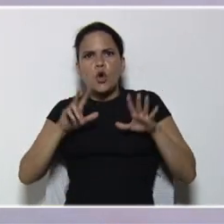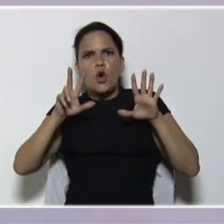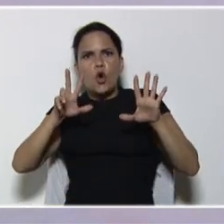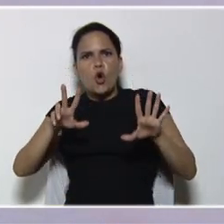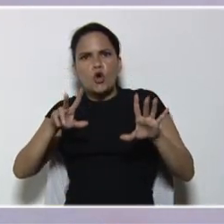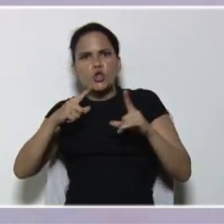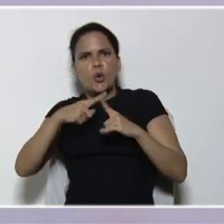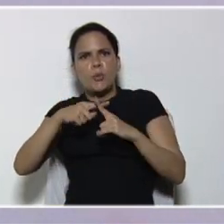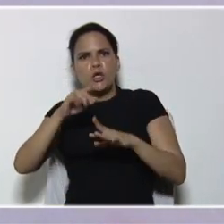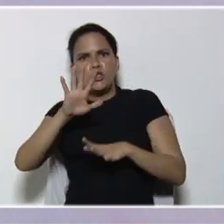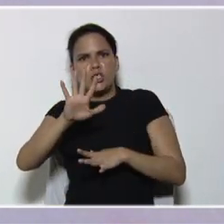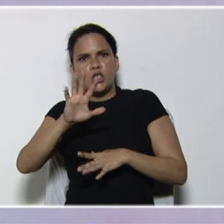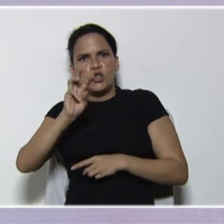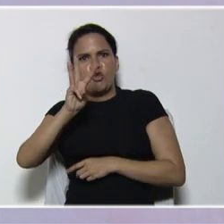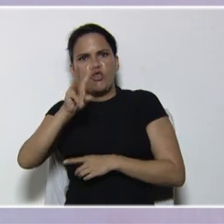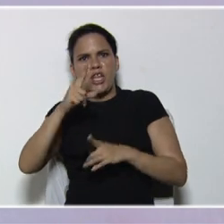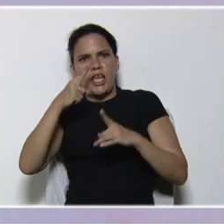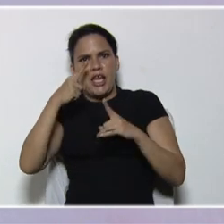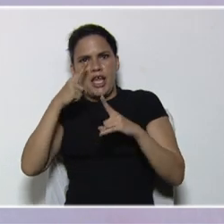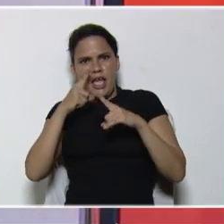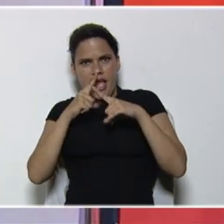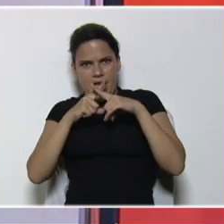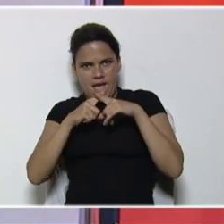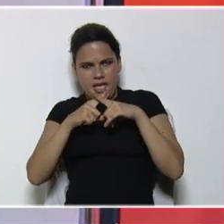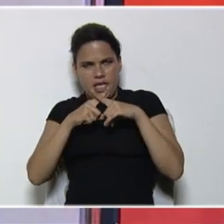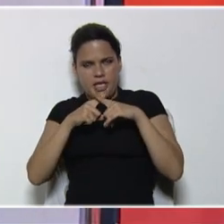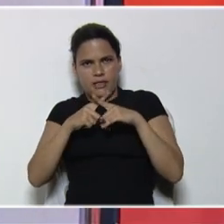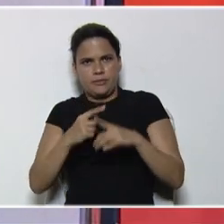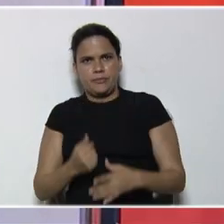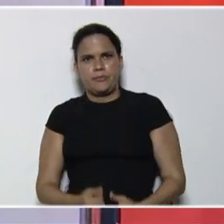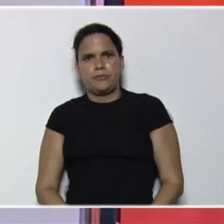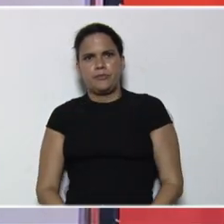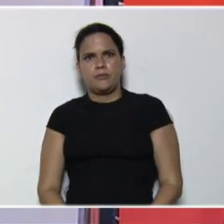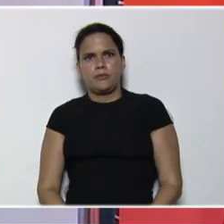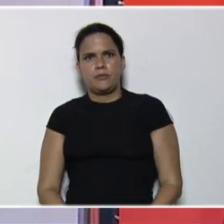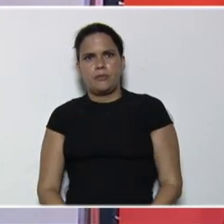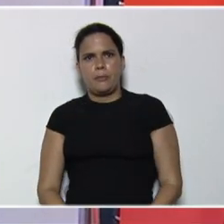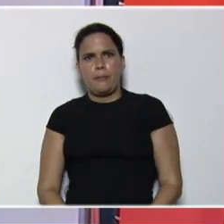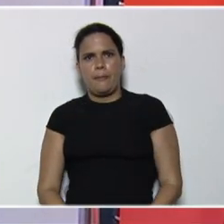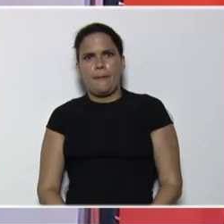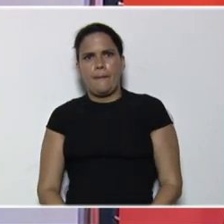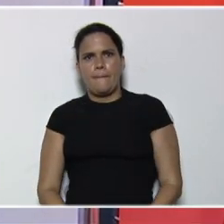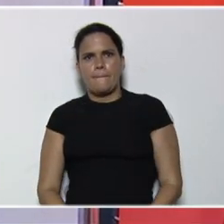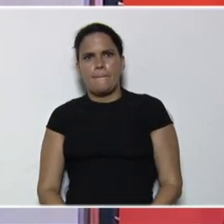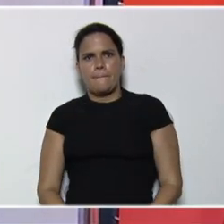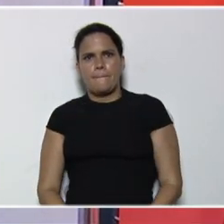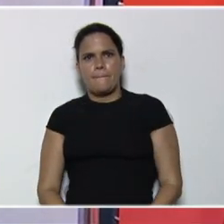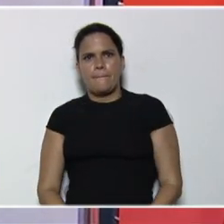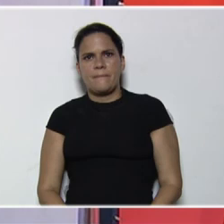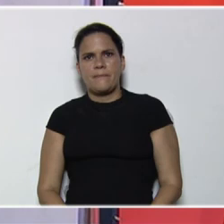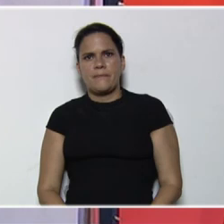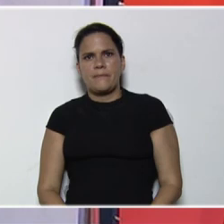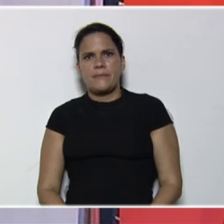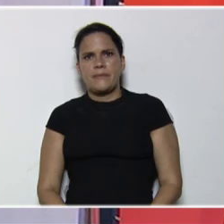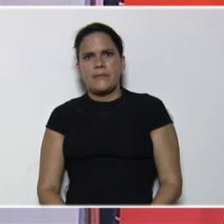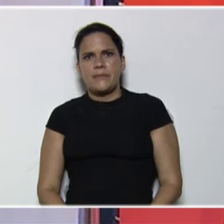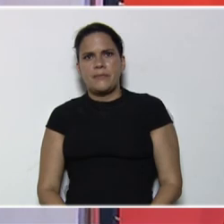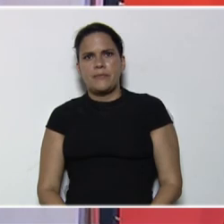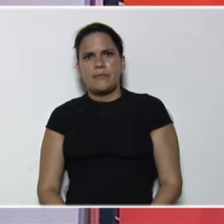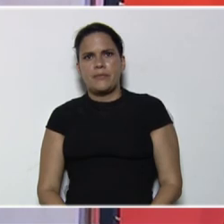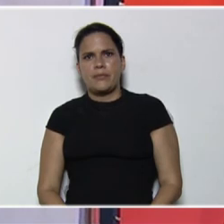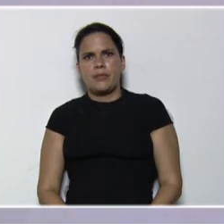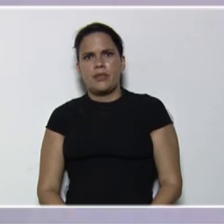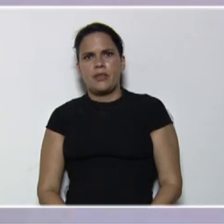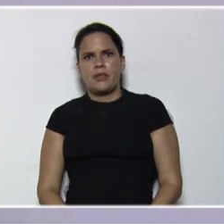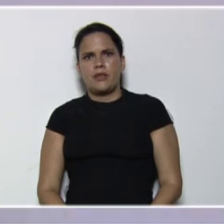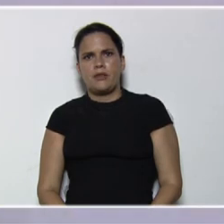transposición de términos, cuando está multiplicando, pasaría con la operación opuesta, sería, dividiendo, x